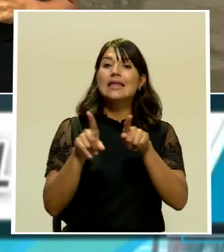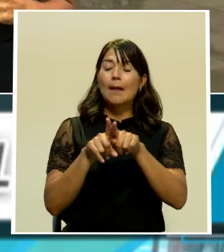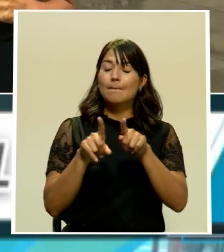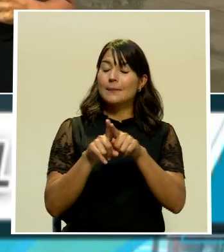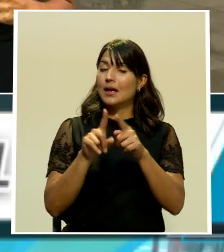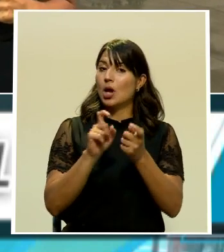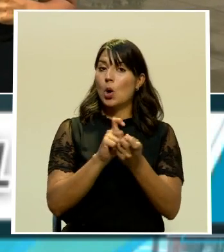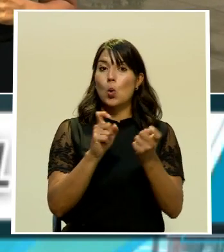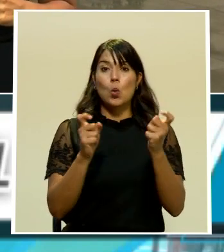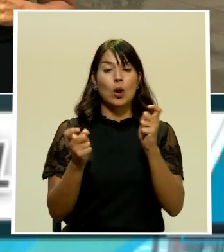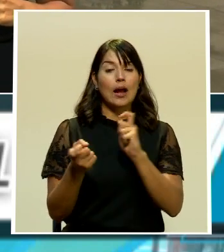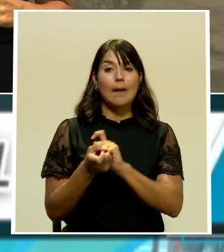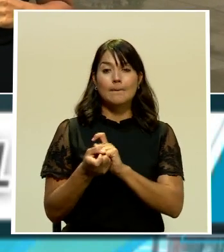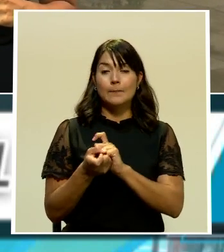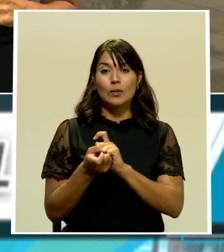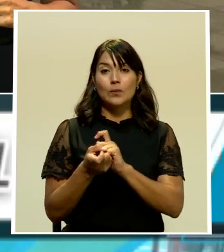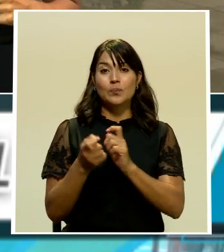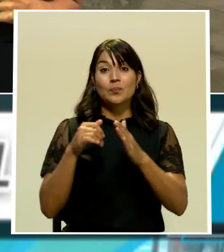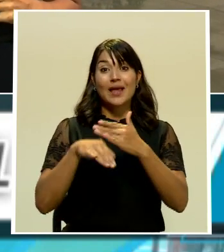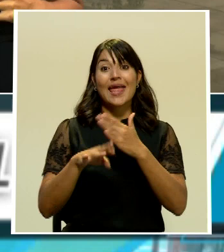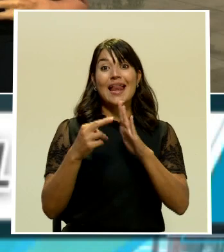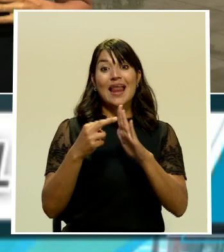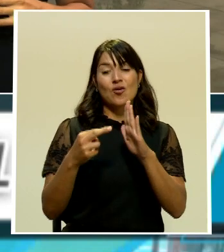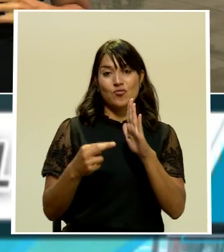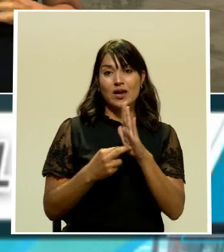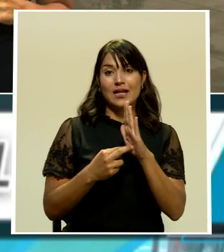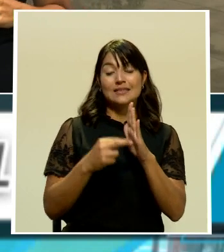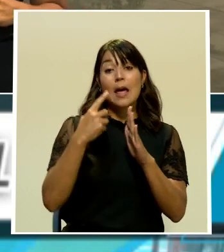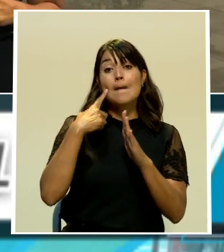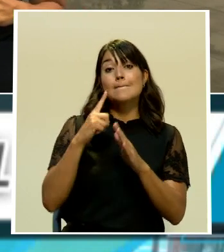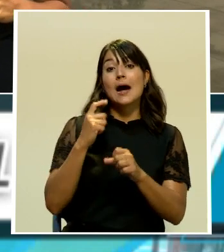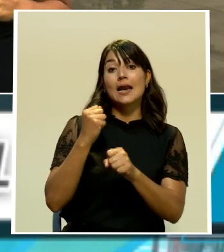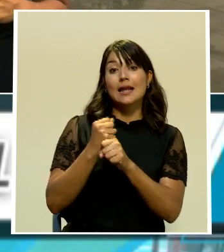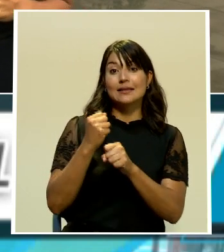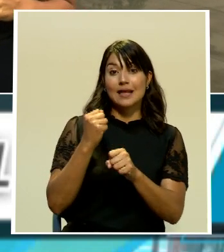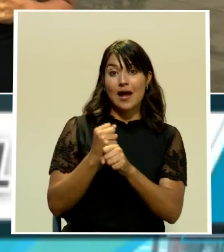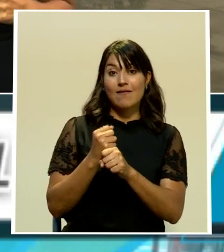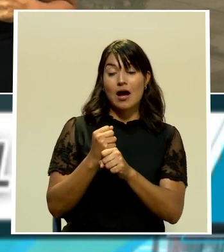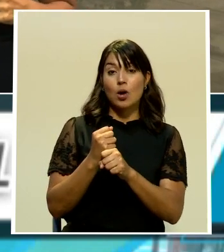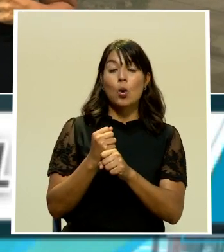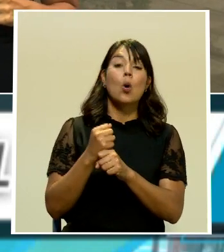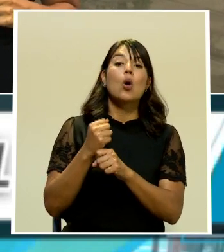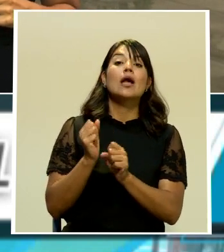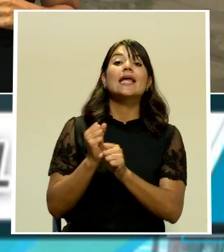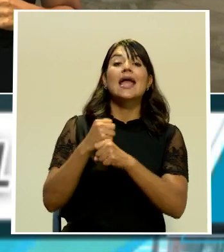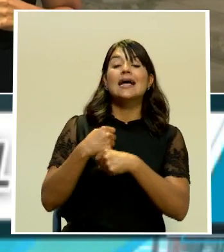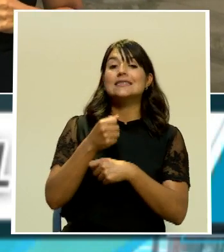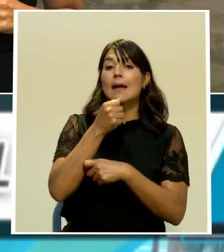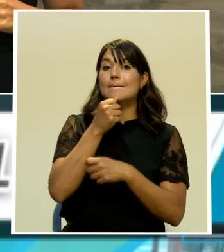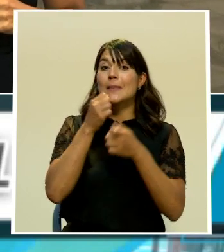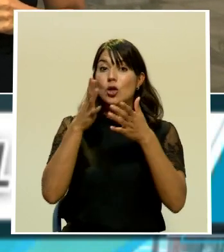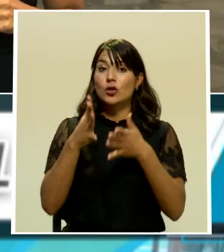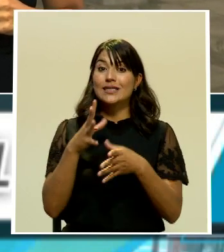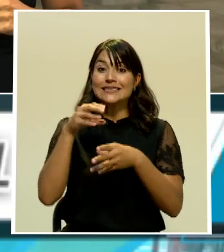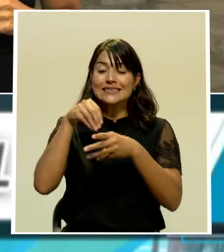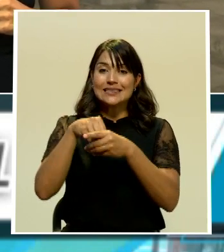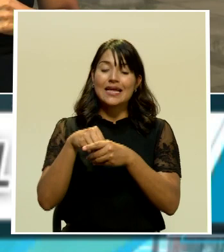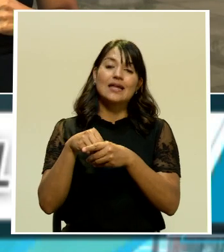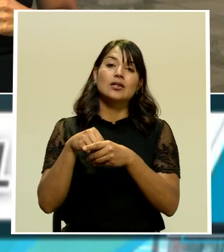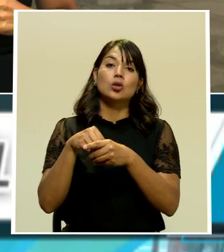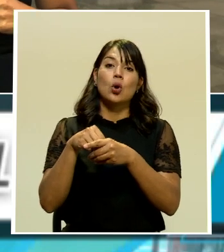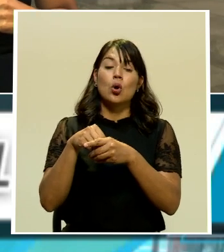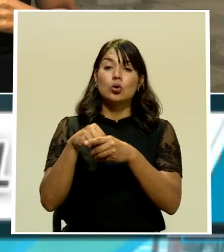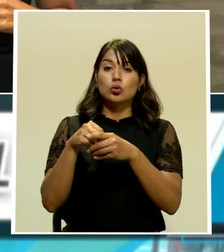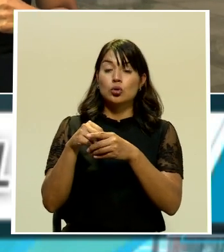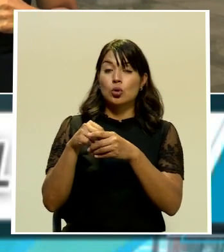cambio en las reglas de juego para el trabajo de la prensa dentro del propio ámbito de la